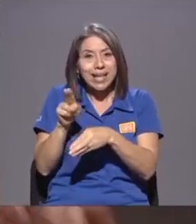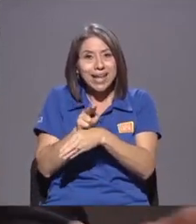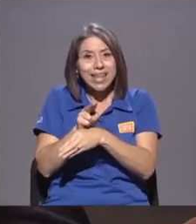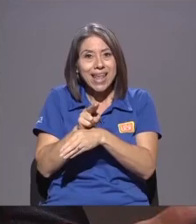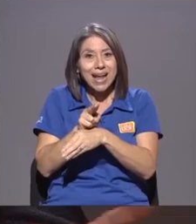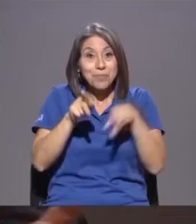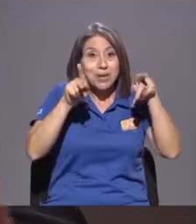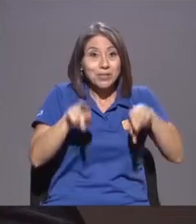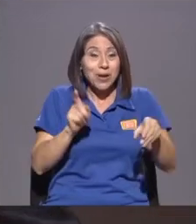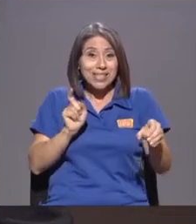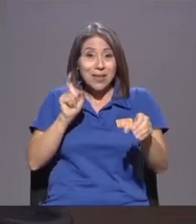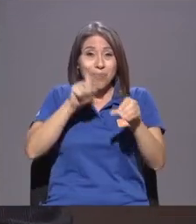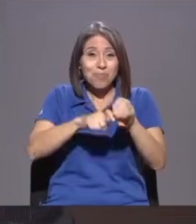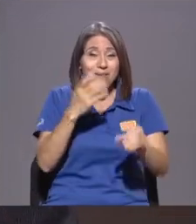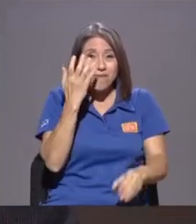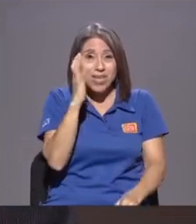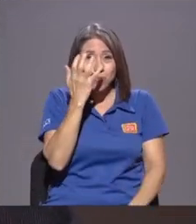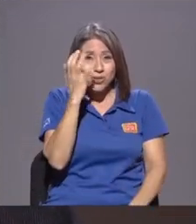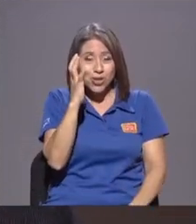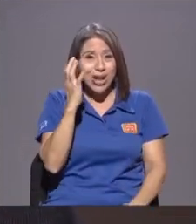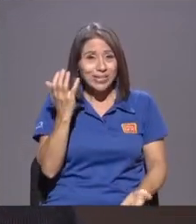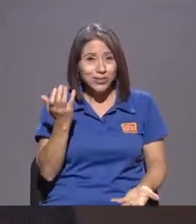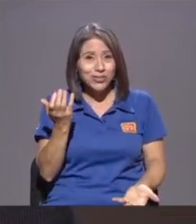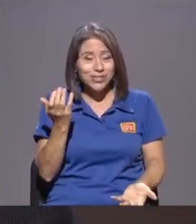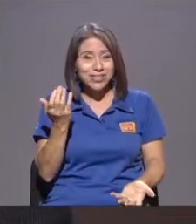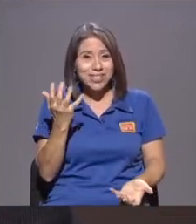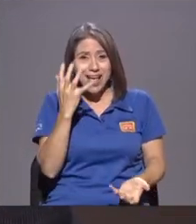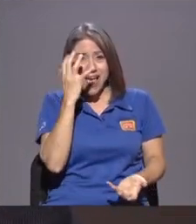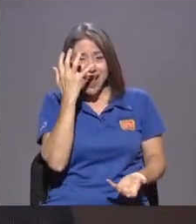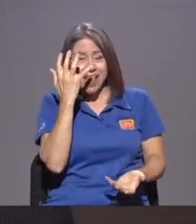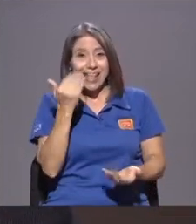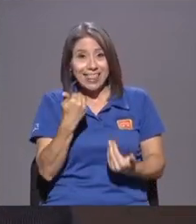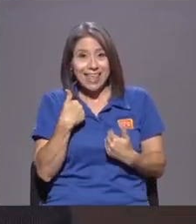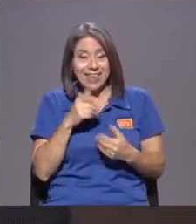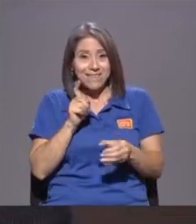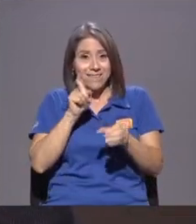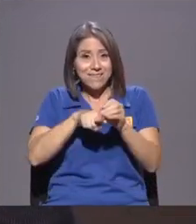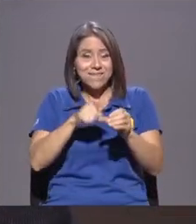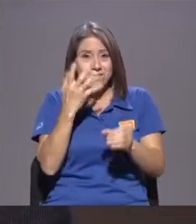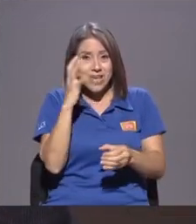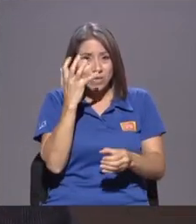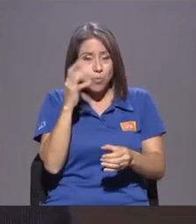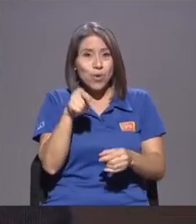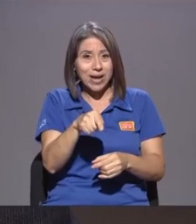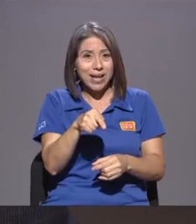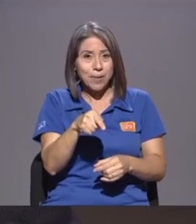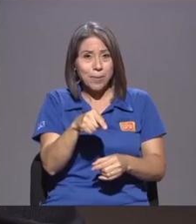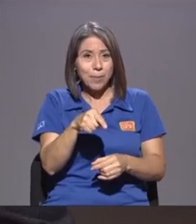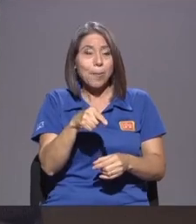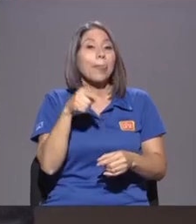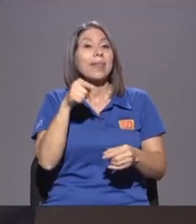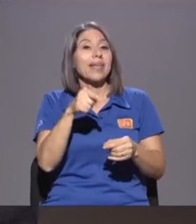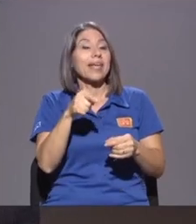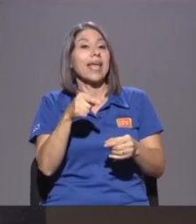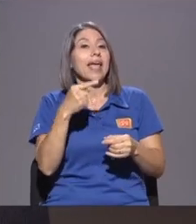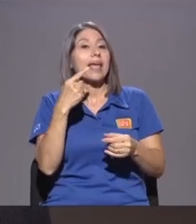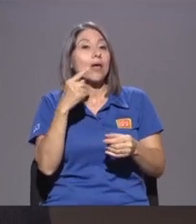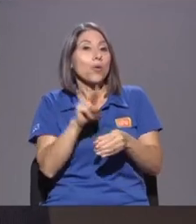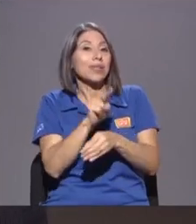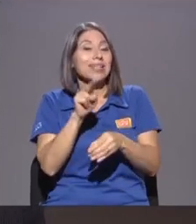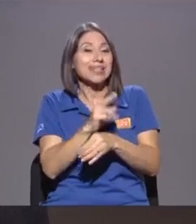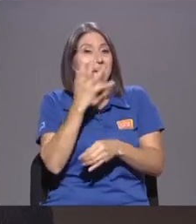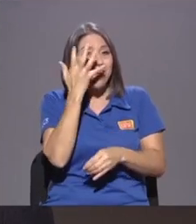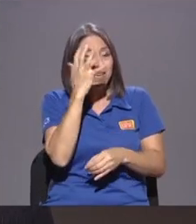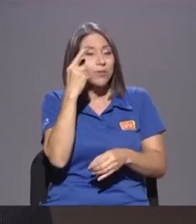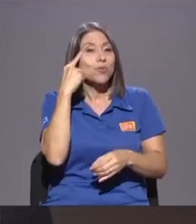Facebookianos El App En Este Que Nativa A Facebook Para Utilizar La